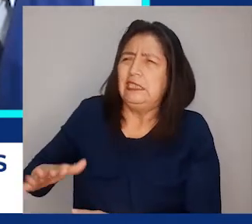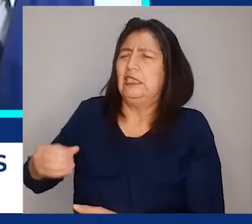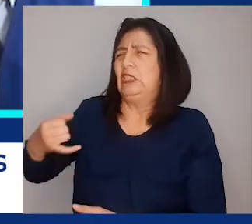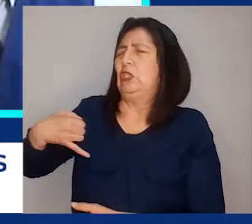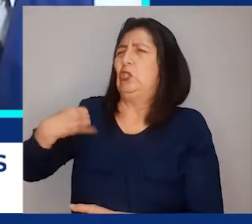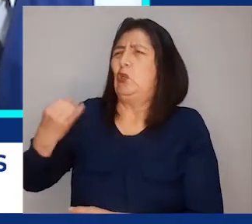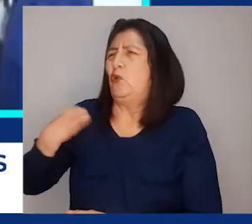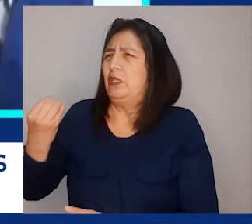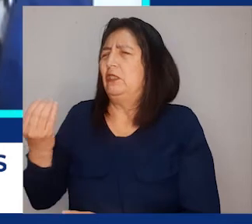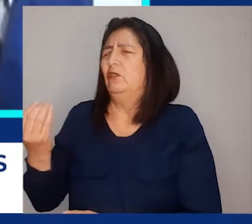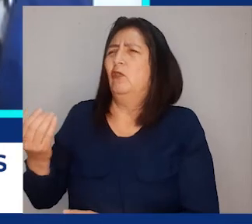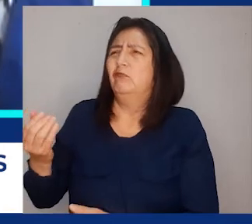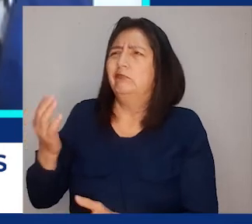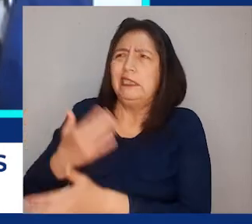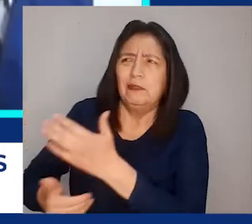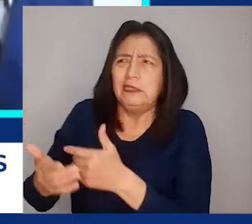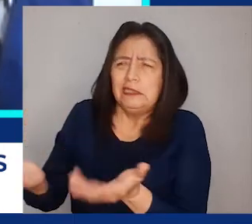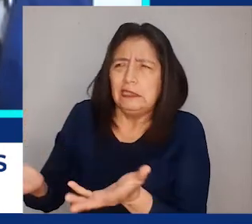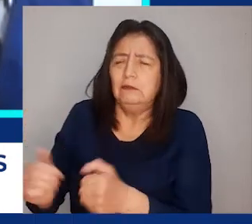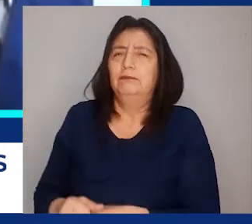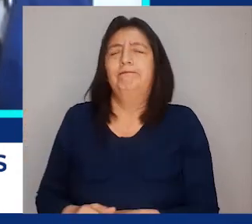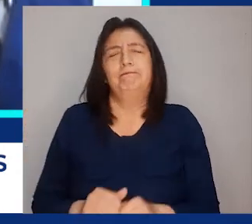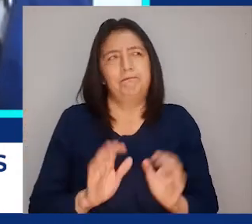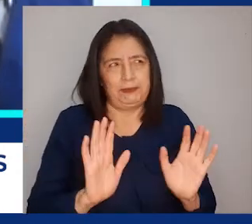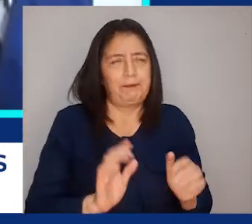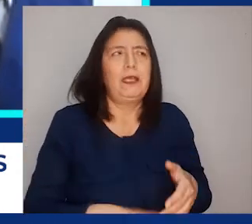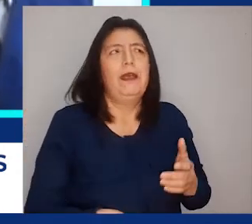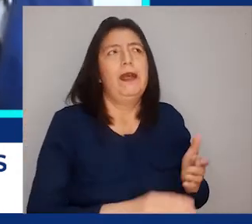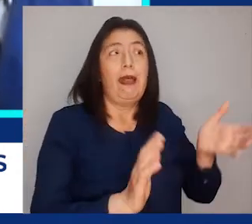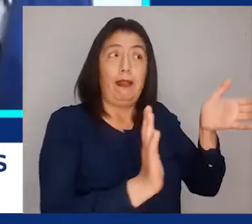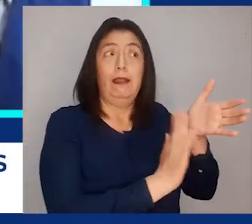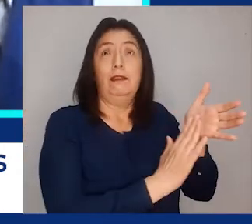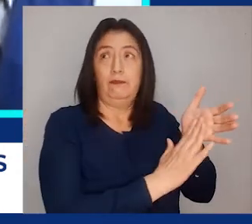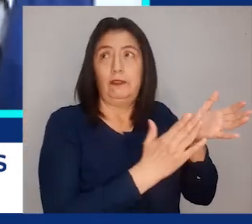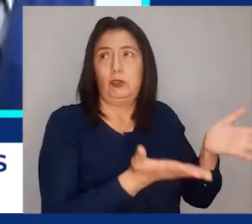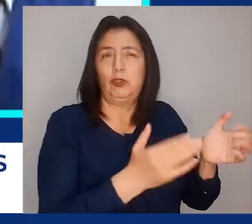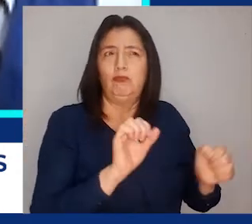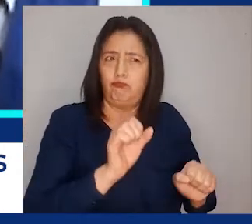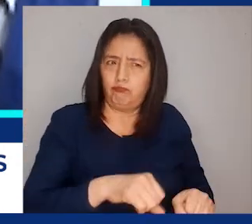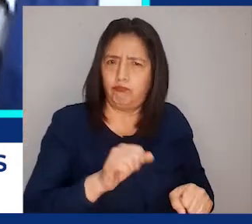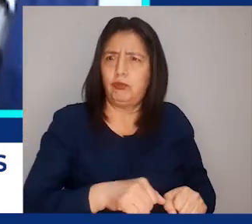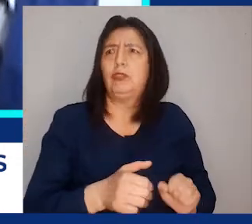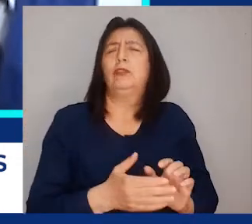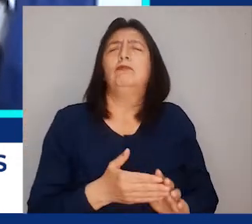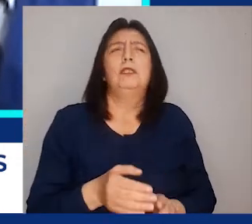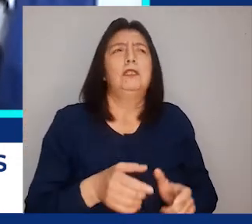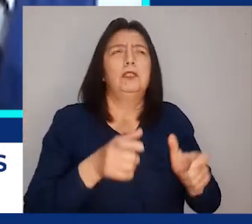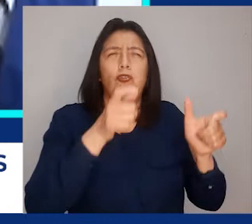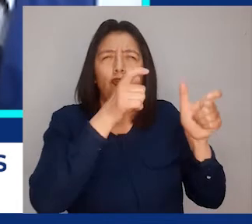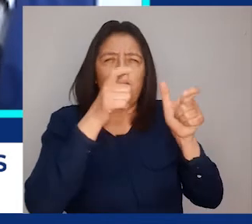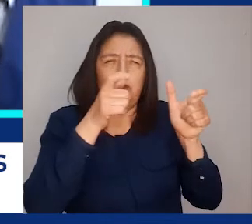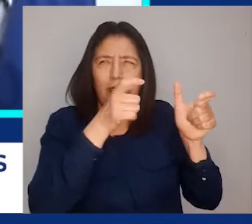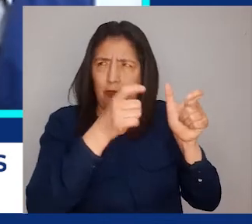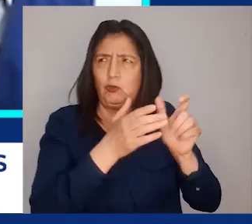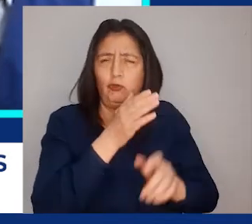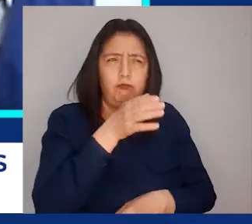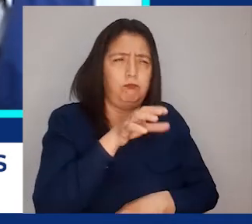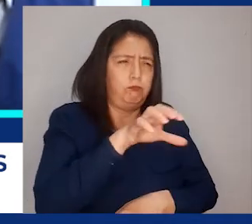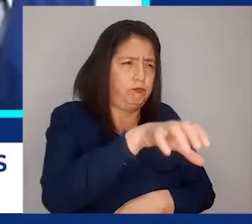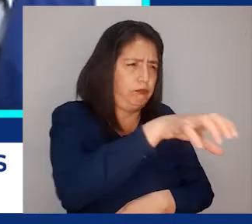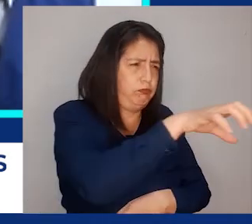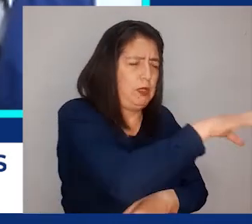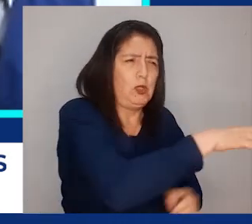niños y adolescentes con discapacidad? Bien, la Defensoría del Pueblo realizó una supervisión a los